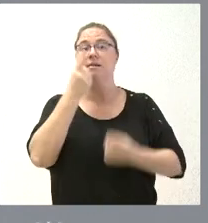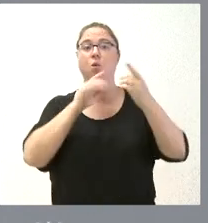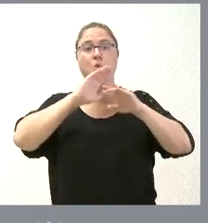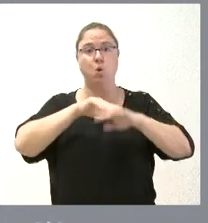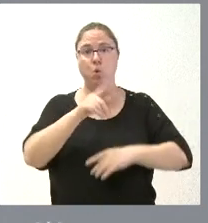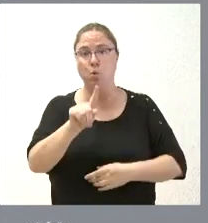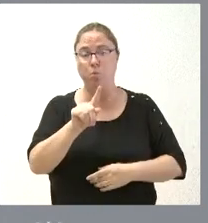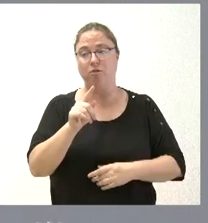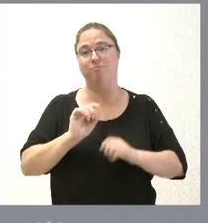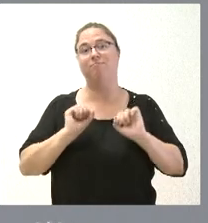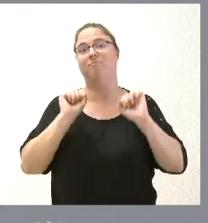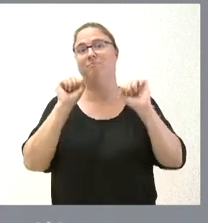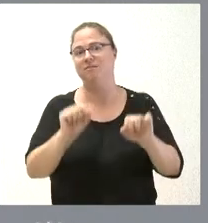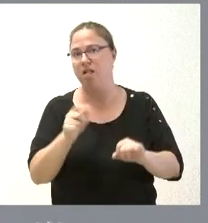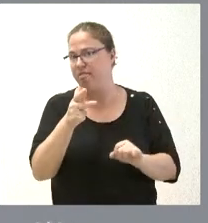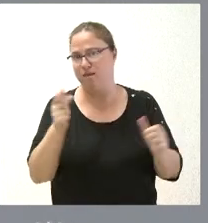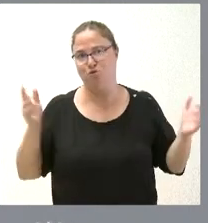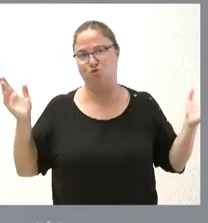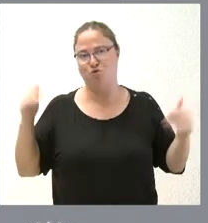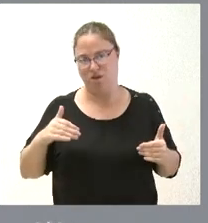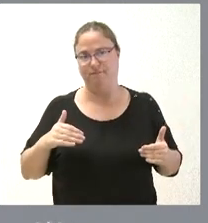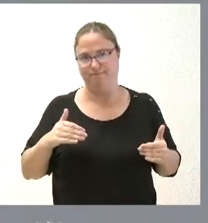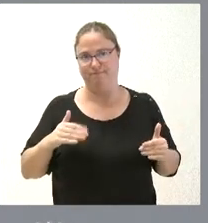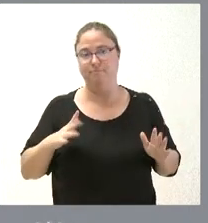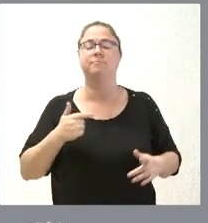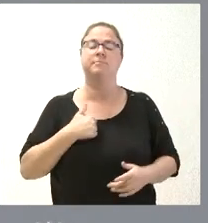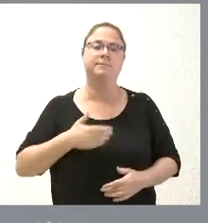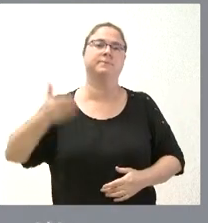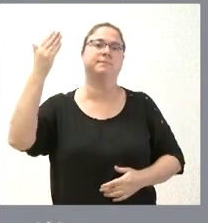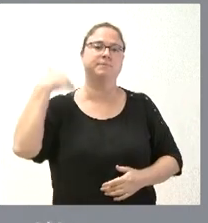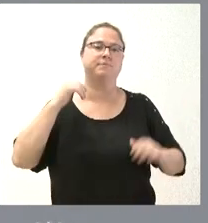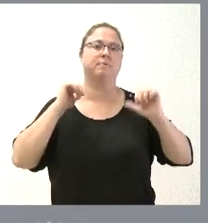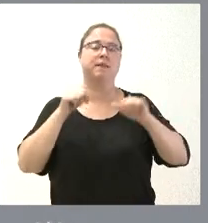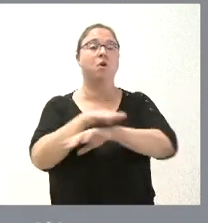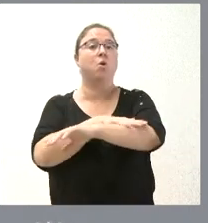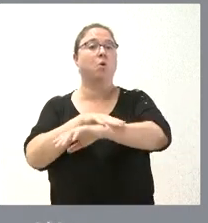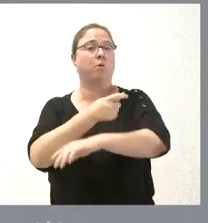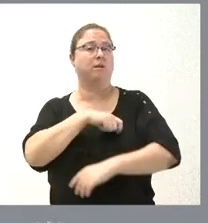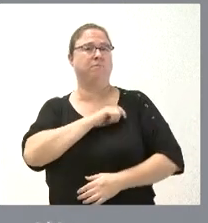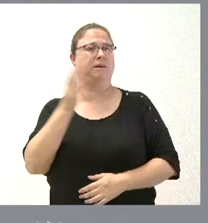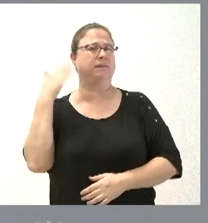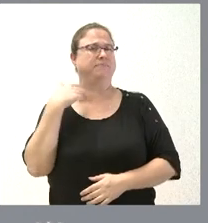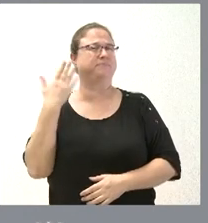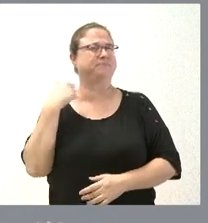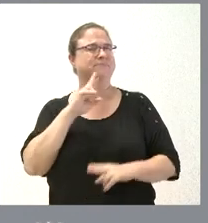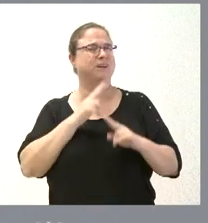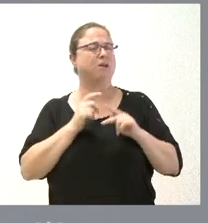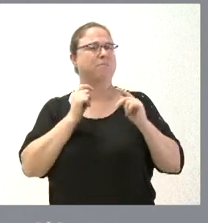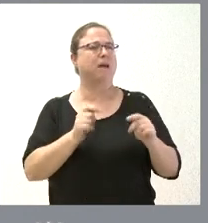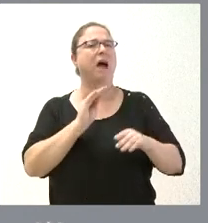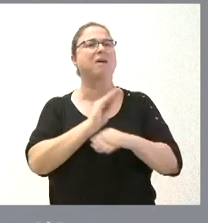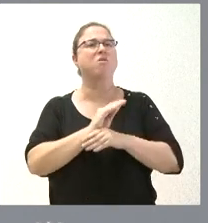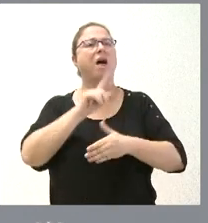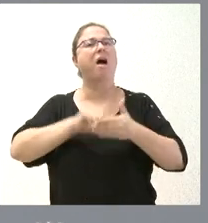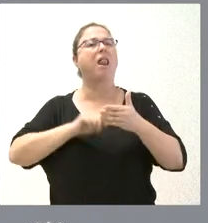condiciones o las cumple más tarde, no tiene derecho a esta ayuda. Esto fue lo que se puso en marcha por parte del Gobierno de España en el denominado Ayuda al Alquiler Joven.